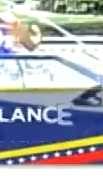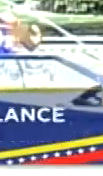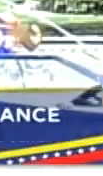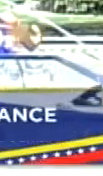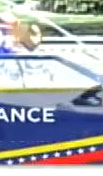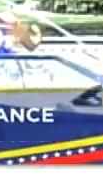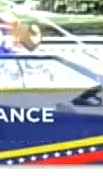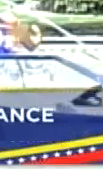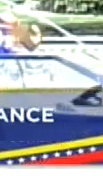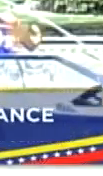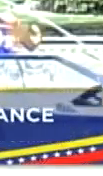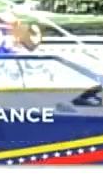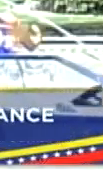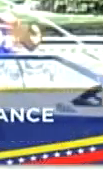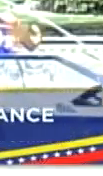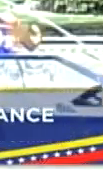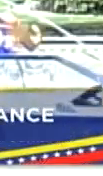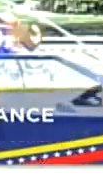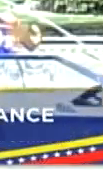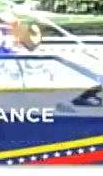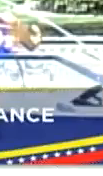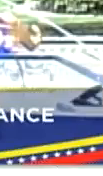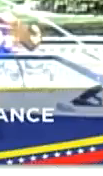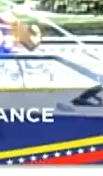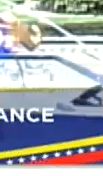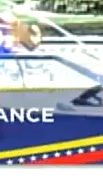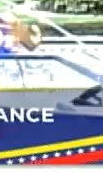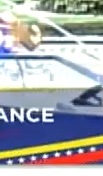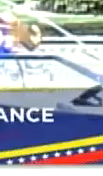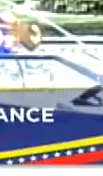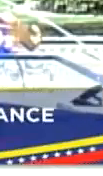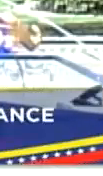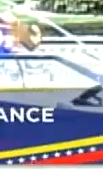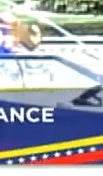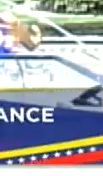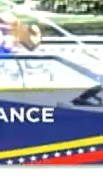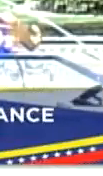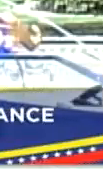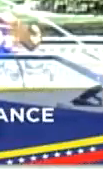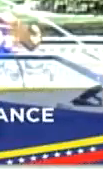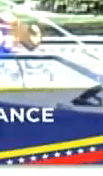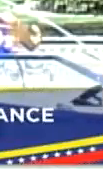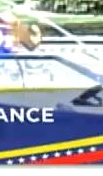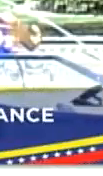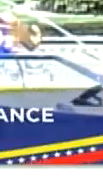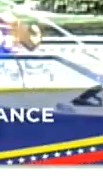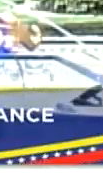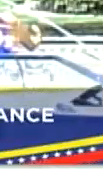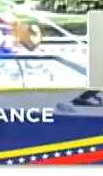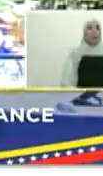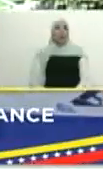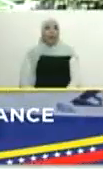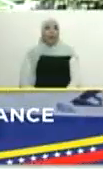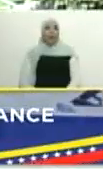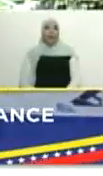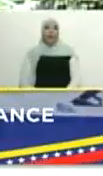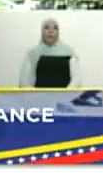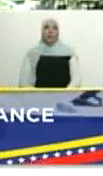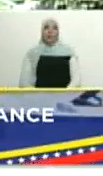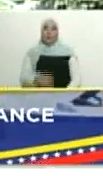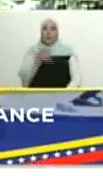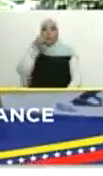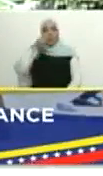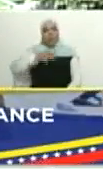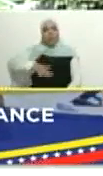economía diversificada, de crecimiento económico, de mancomunidad, de productores y